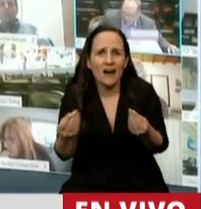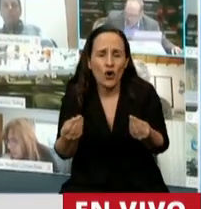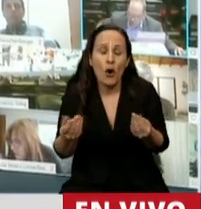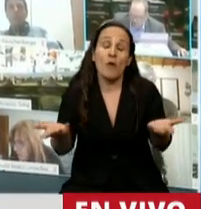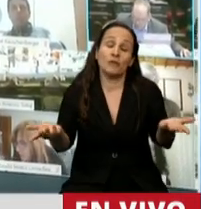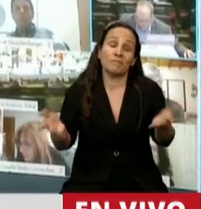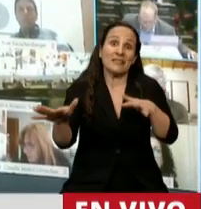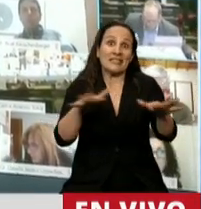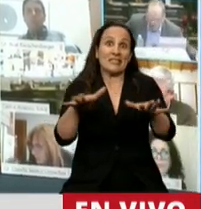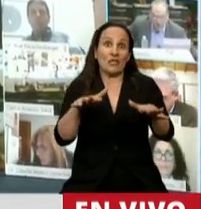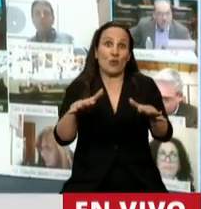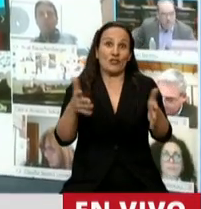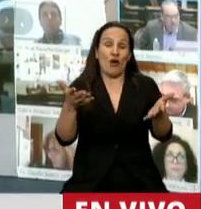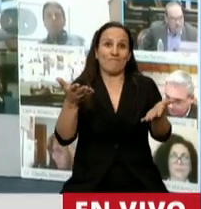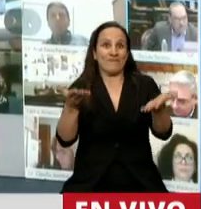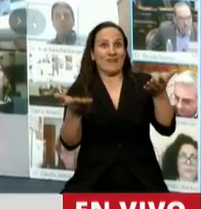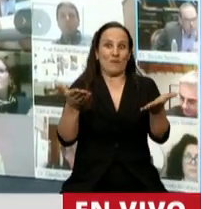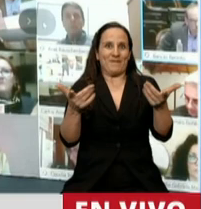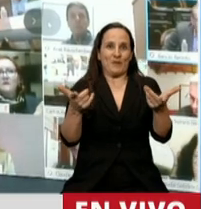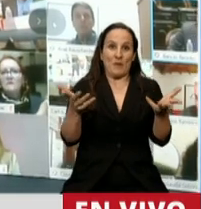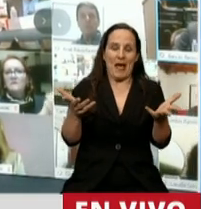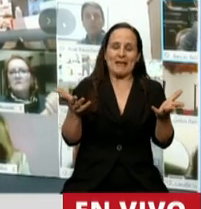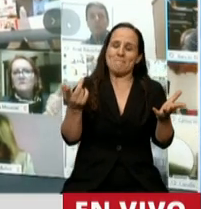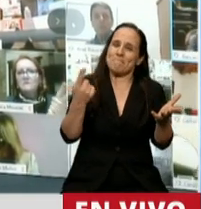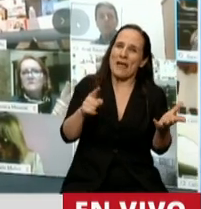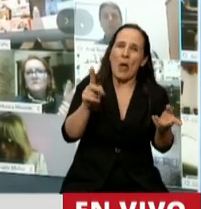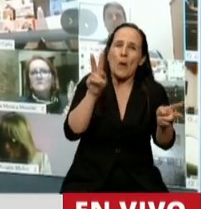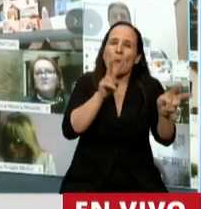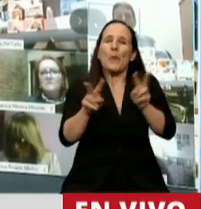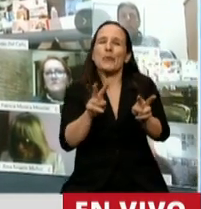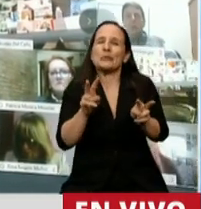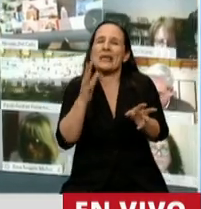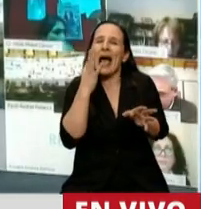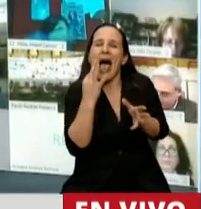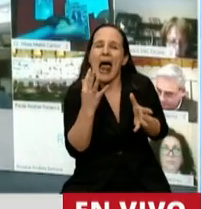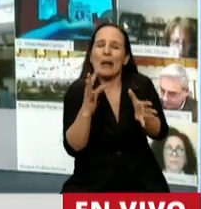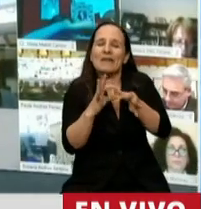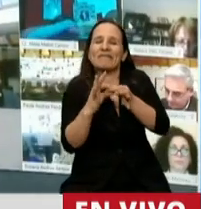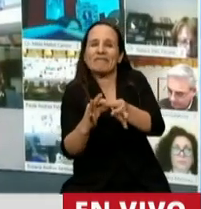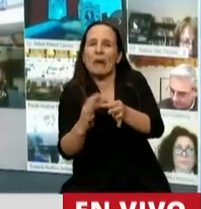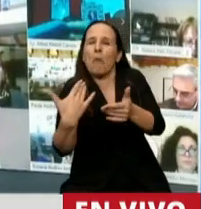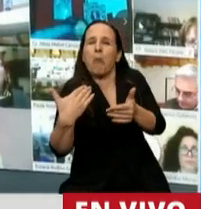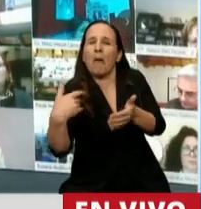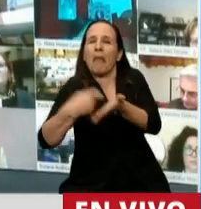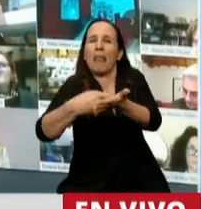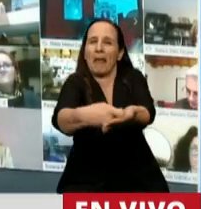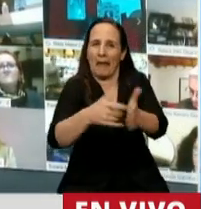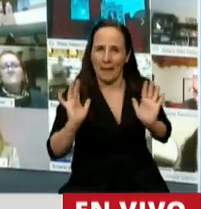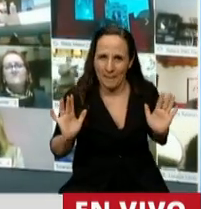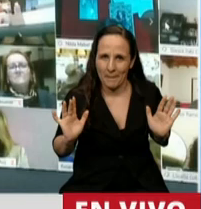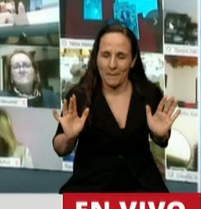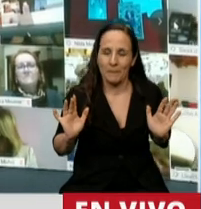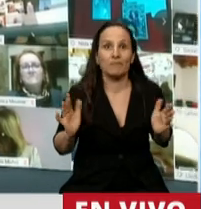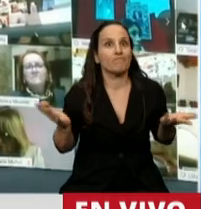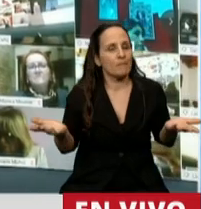injusticia que son las moratorias, que tenga algún tipo de razonabilidad. Lo que realmente,